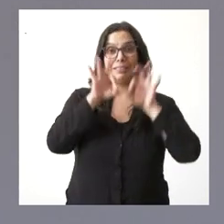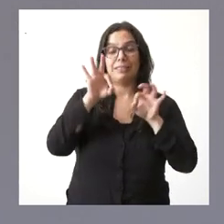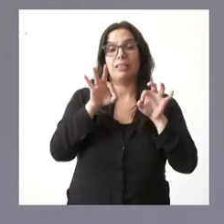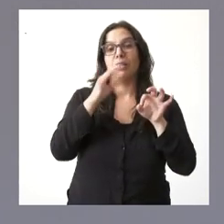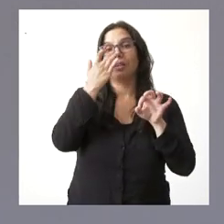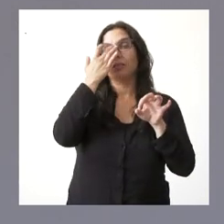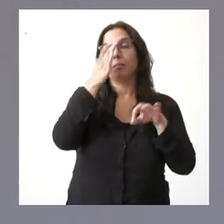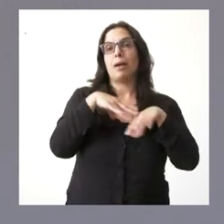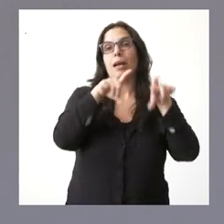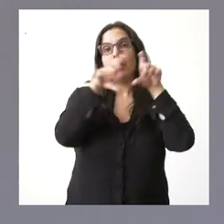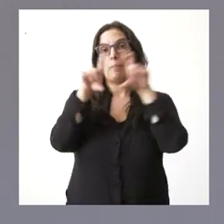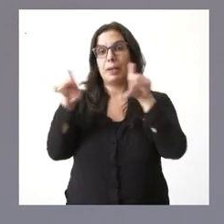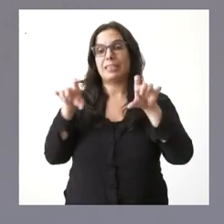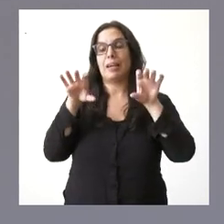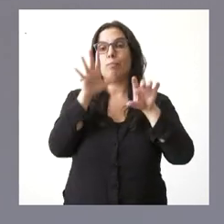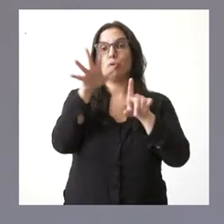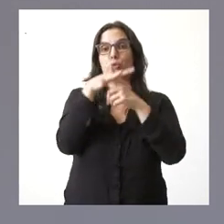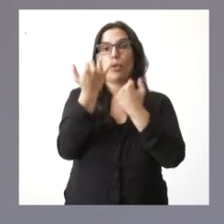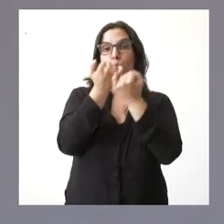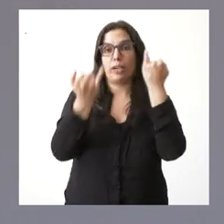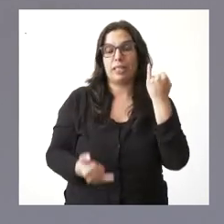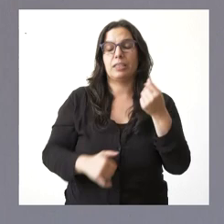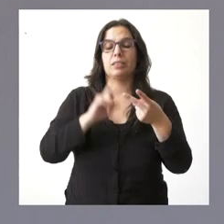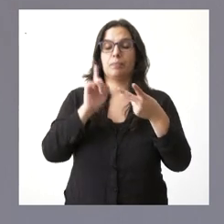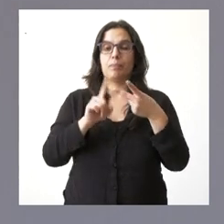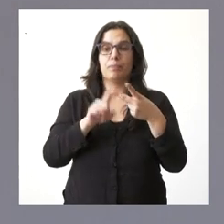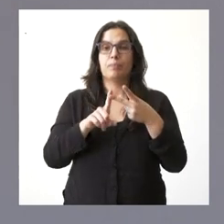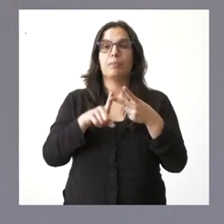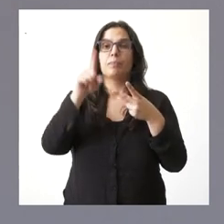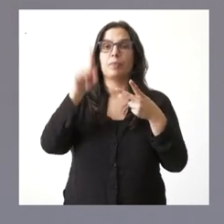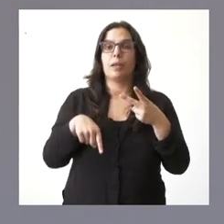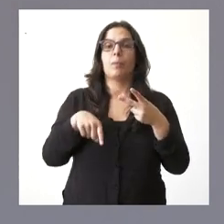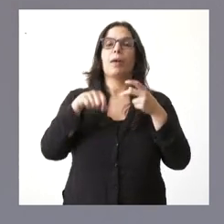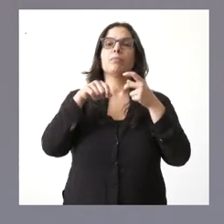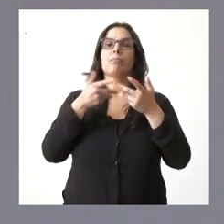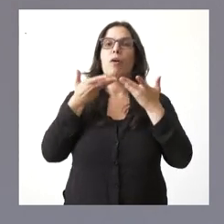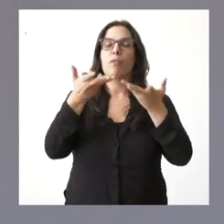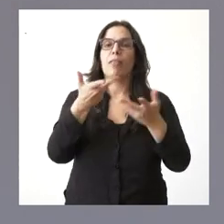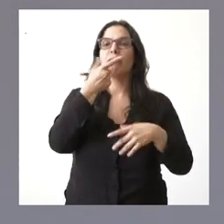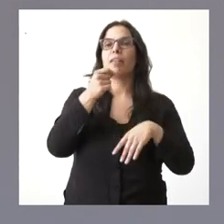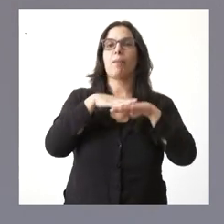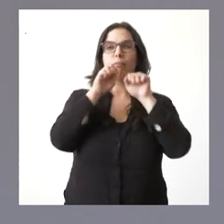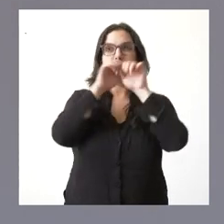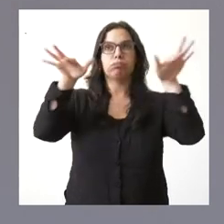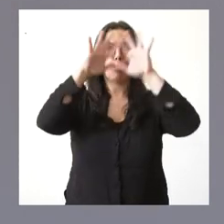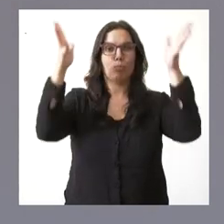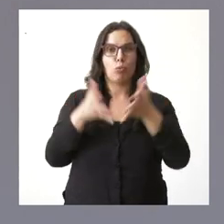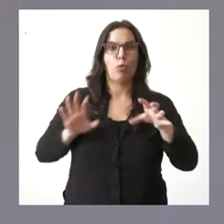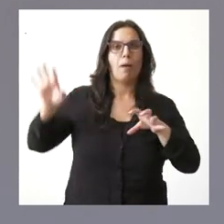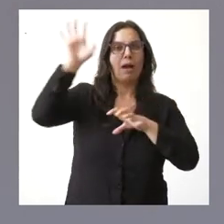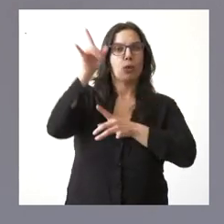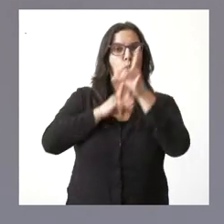empresas en un contexto de crisis. La posibilidad de la internacionalización empresarial de estas empresas. Y,